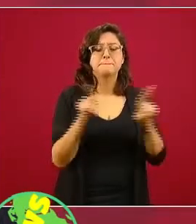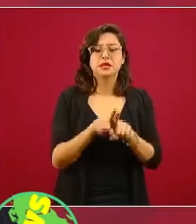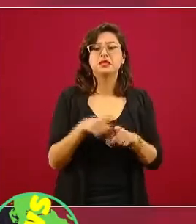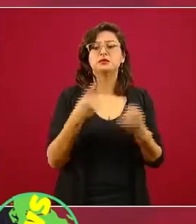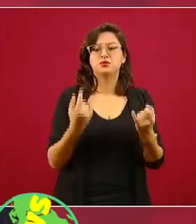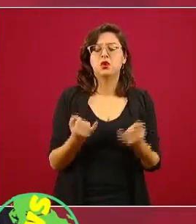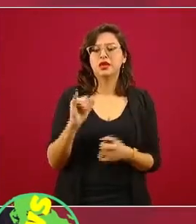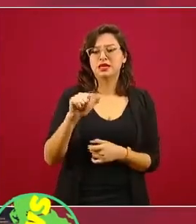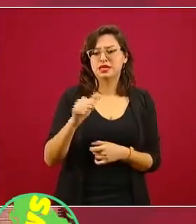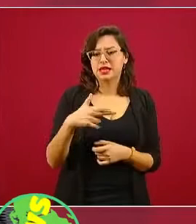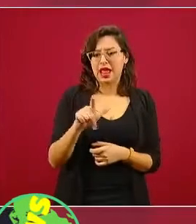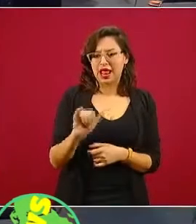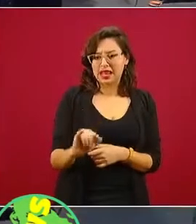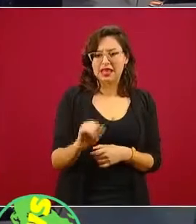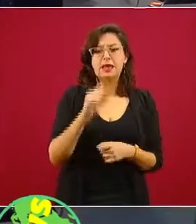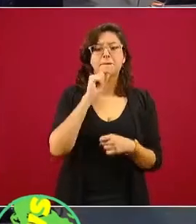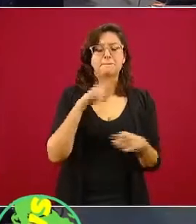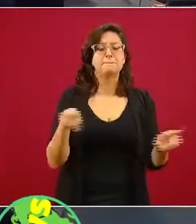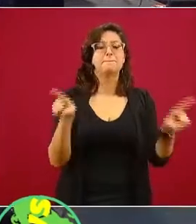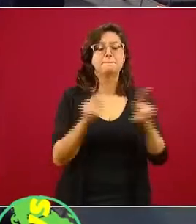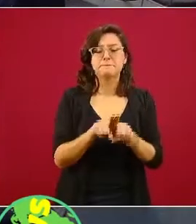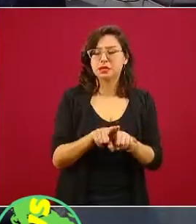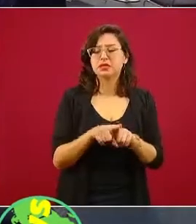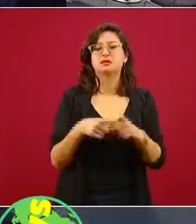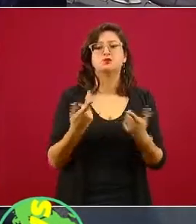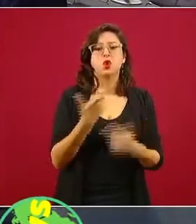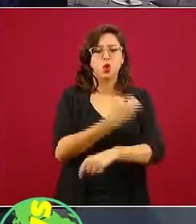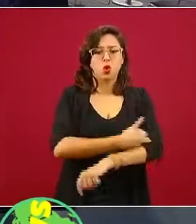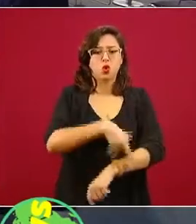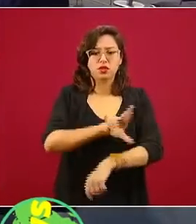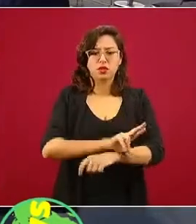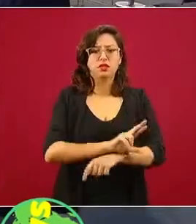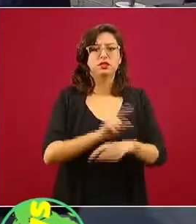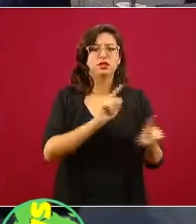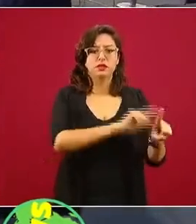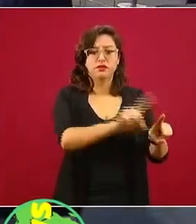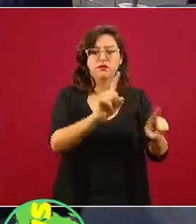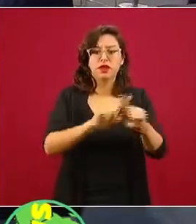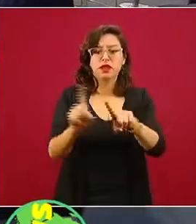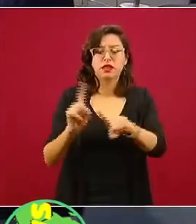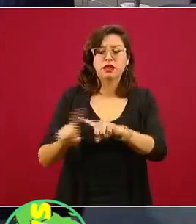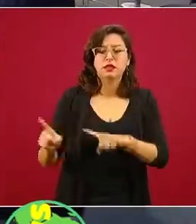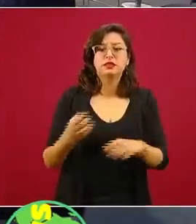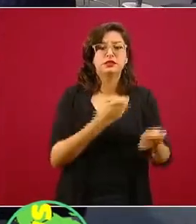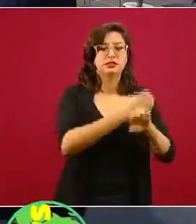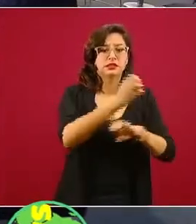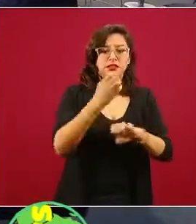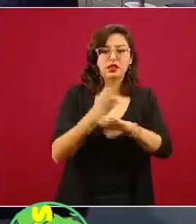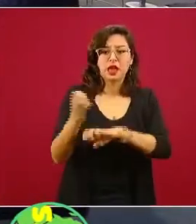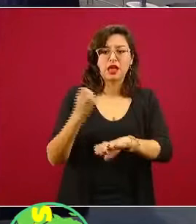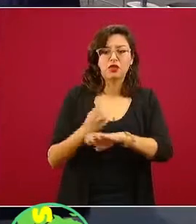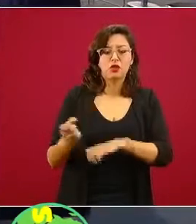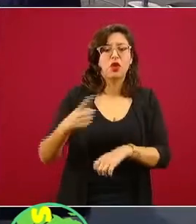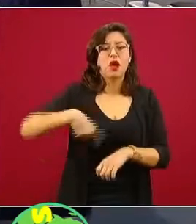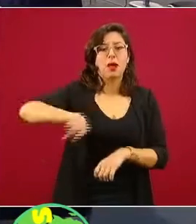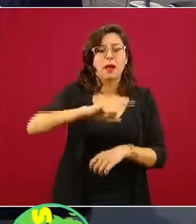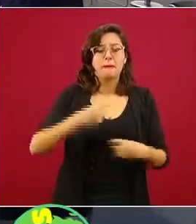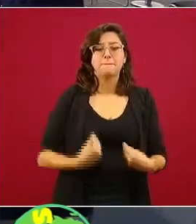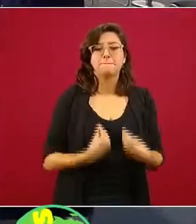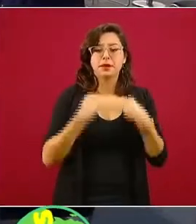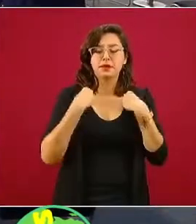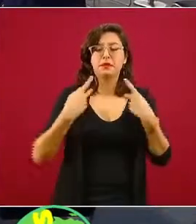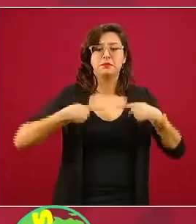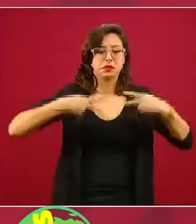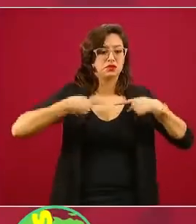de Lenguas Indígenas, con los distintos coordinadores territoriales en estados donde vive mayormente la